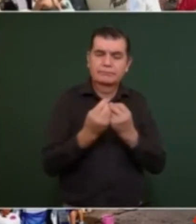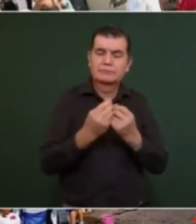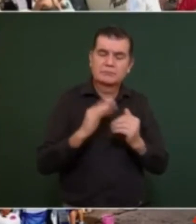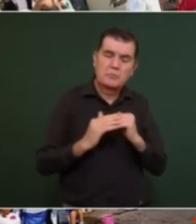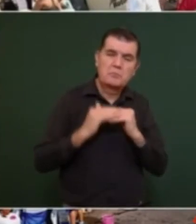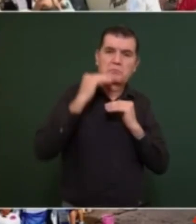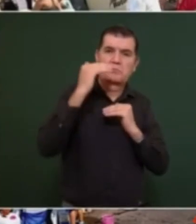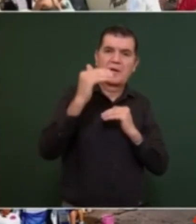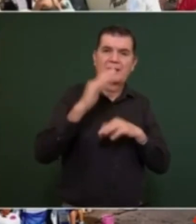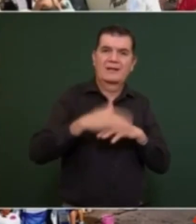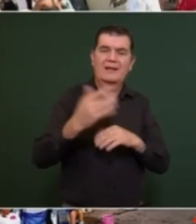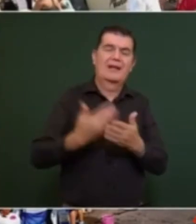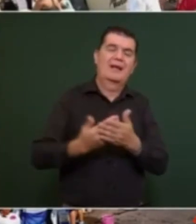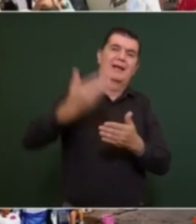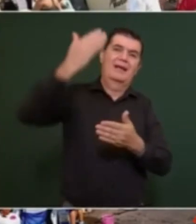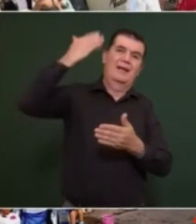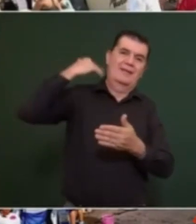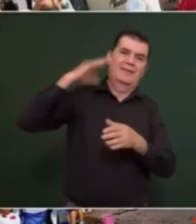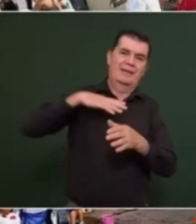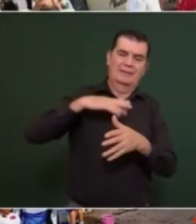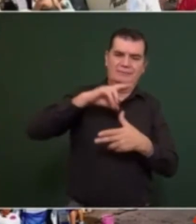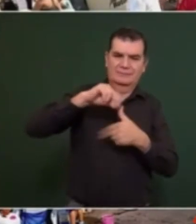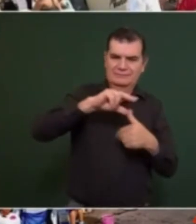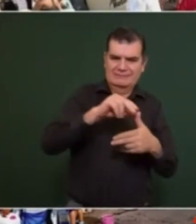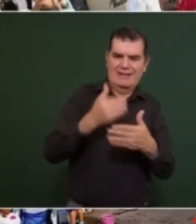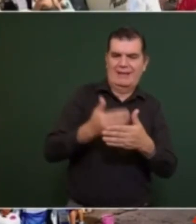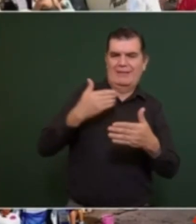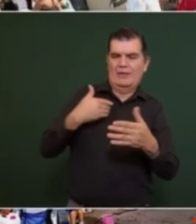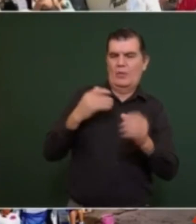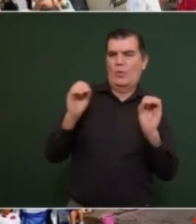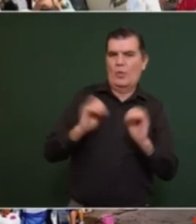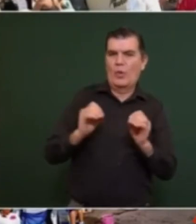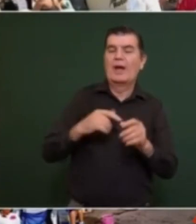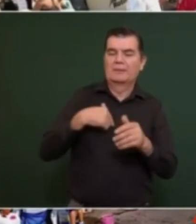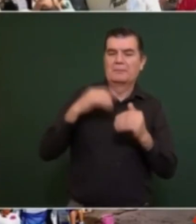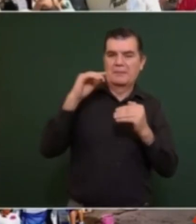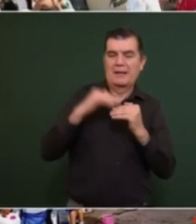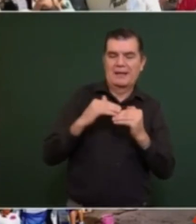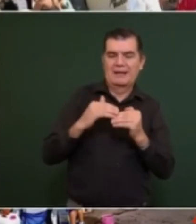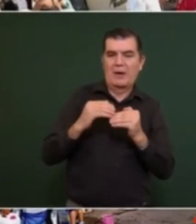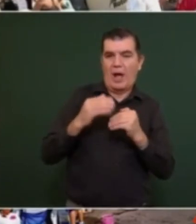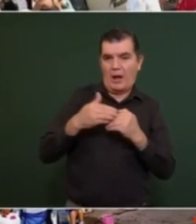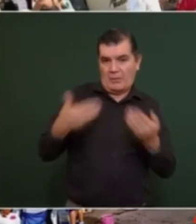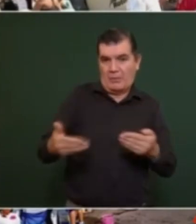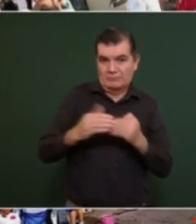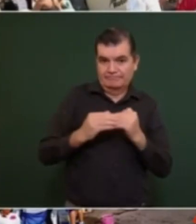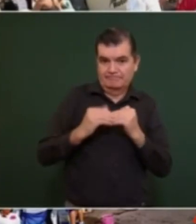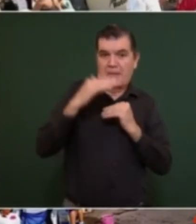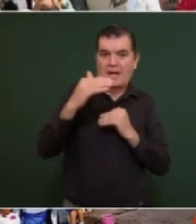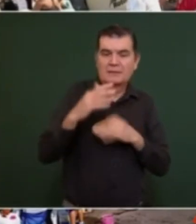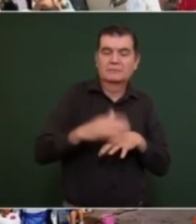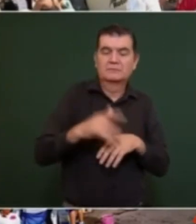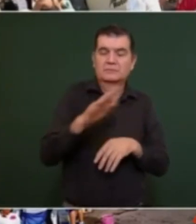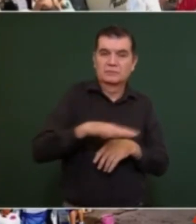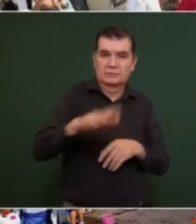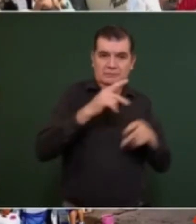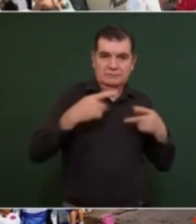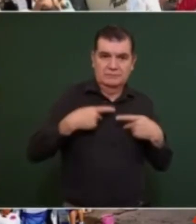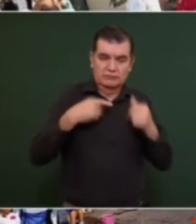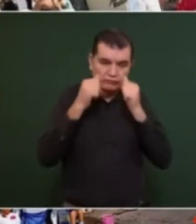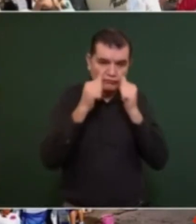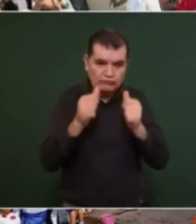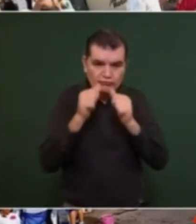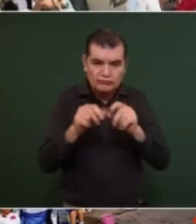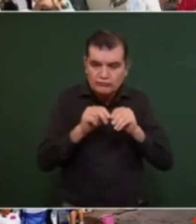superior al que se obtenía antes del paso del huracán Otis. Para atender a toda la población,